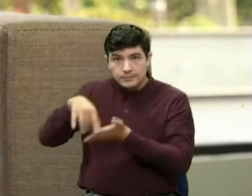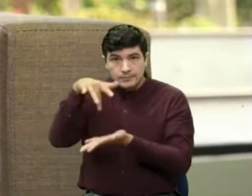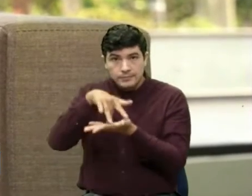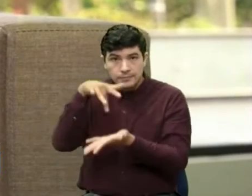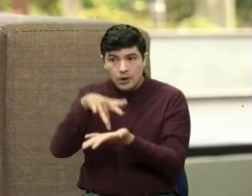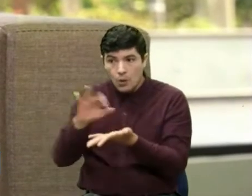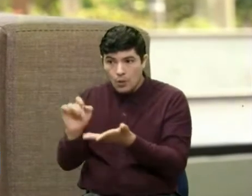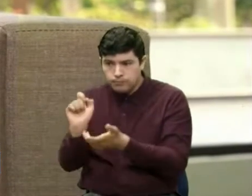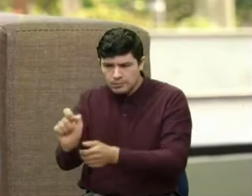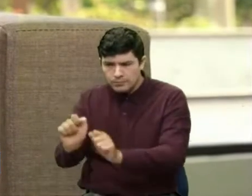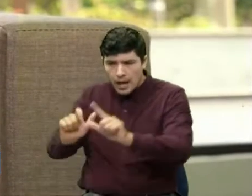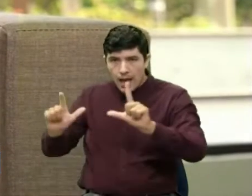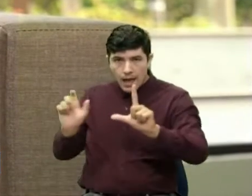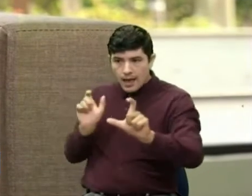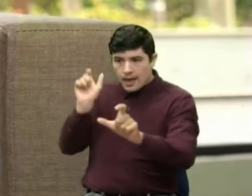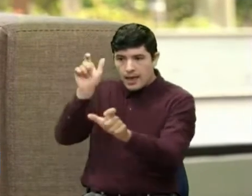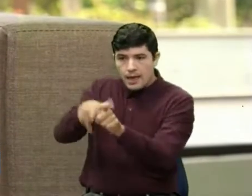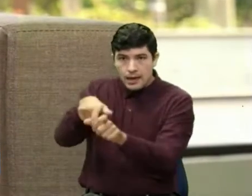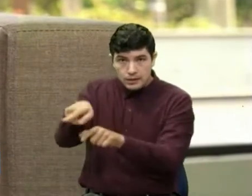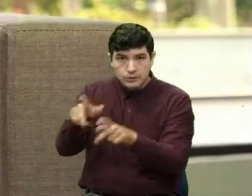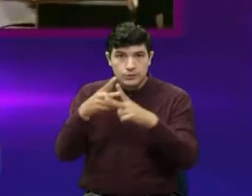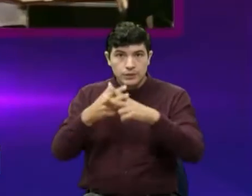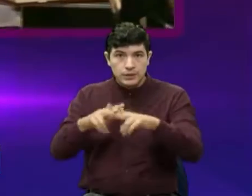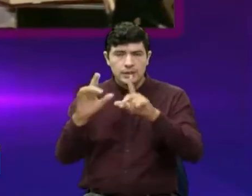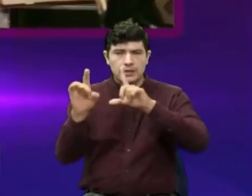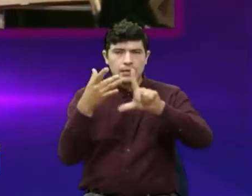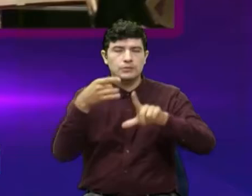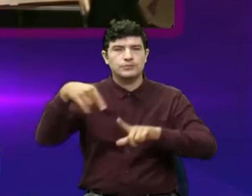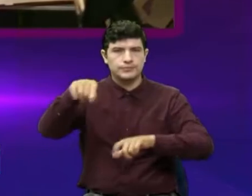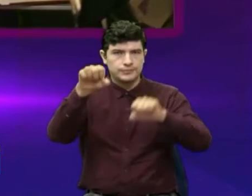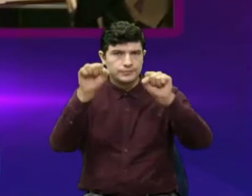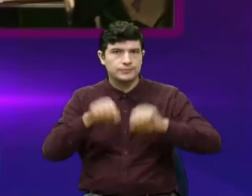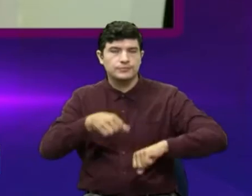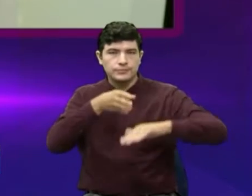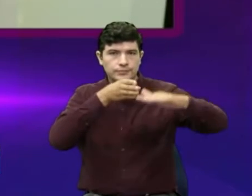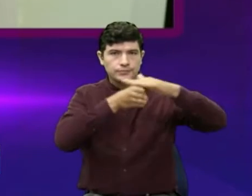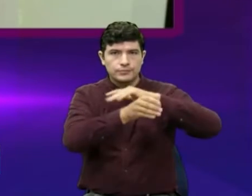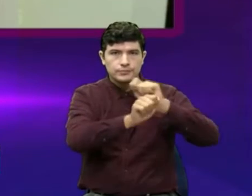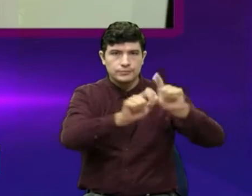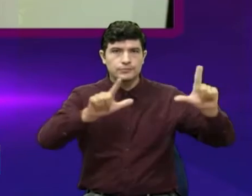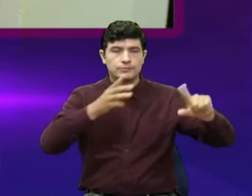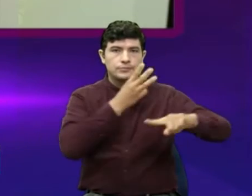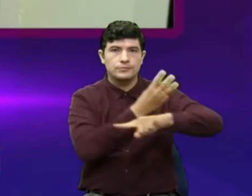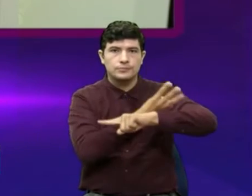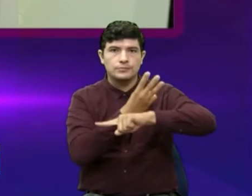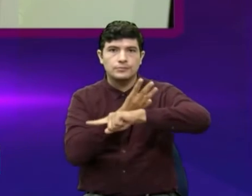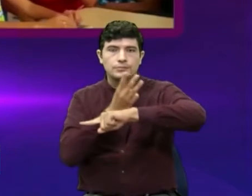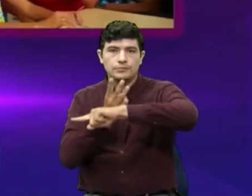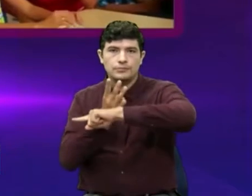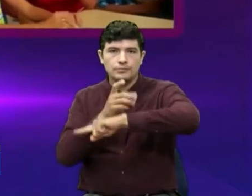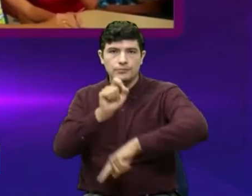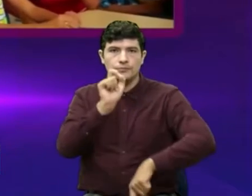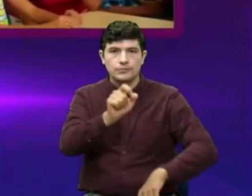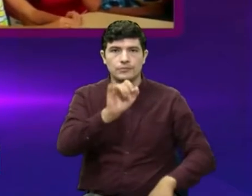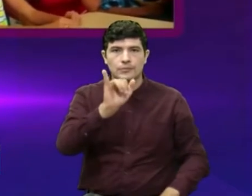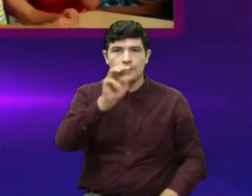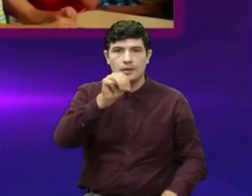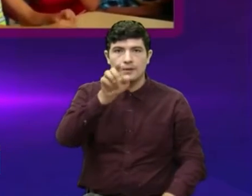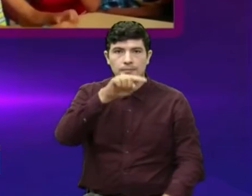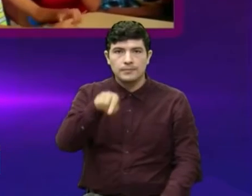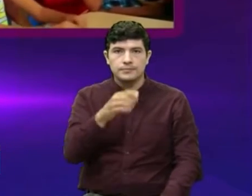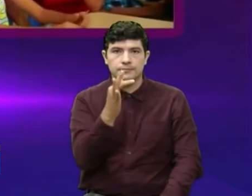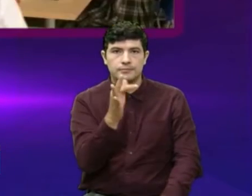enlace para inscribirse a los talleres en línea pueden ingresar a la página web www.imst